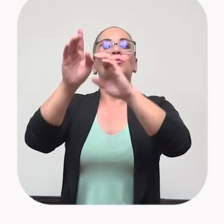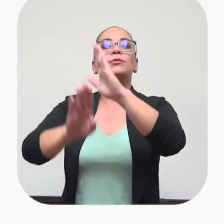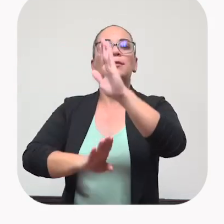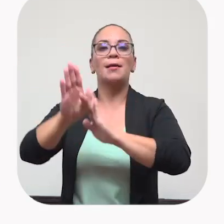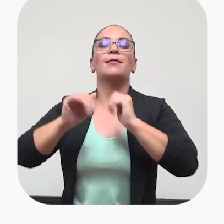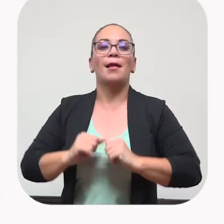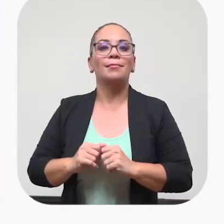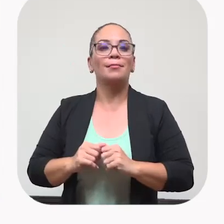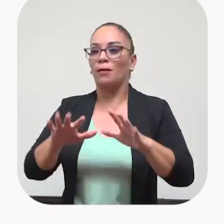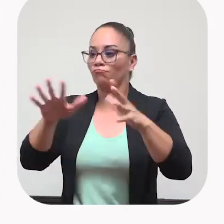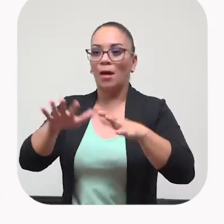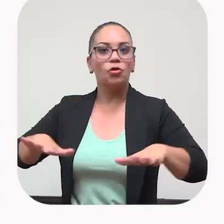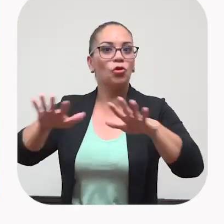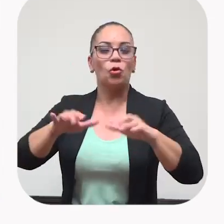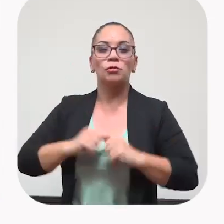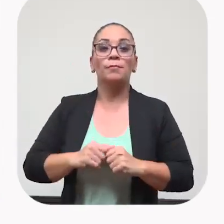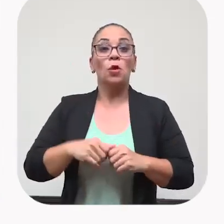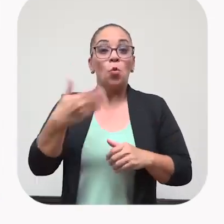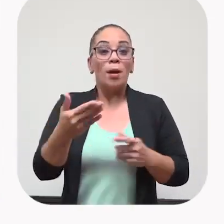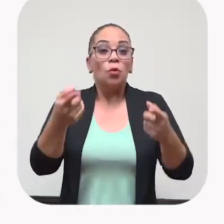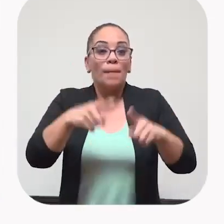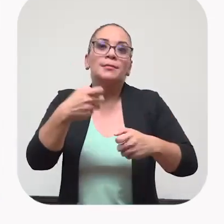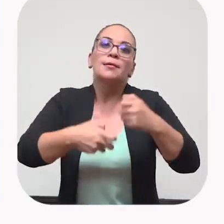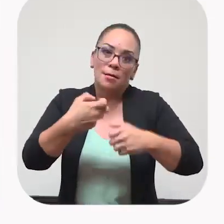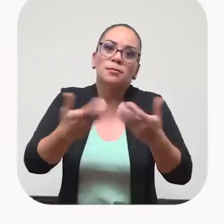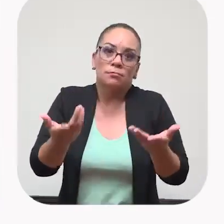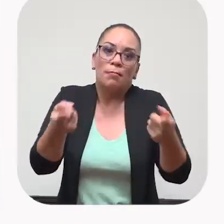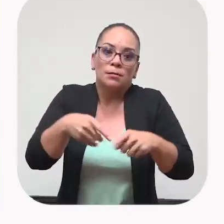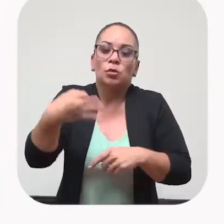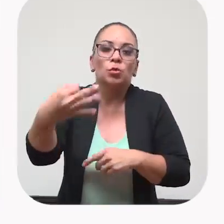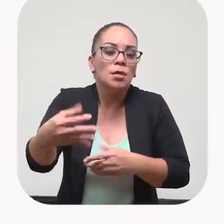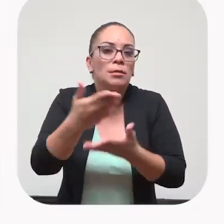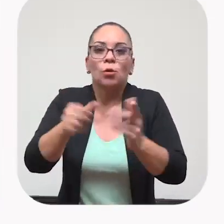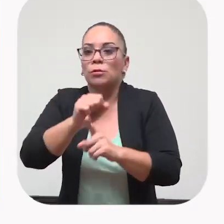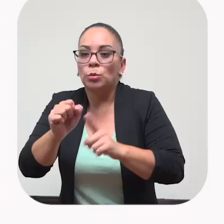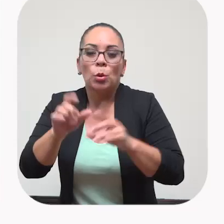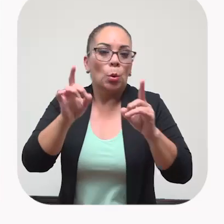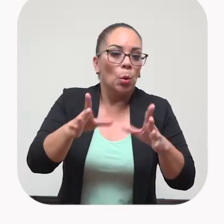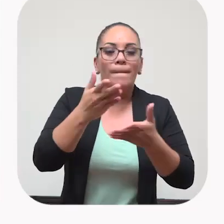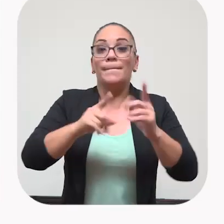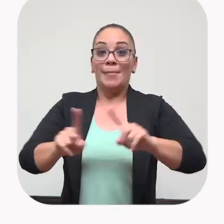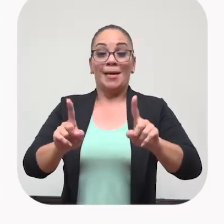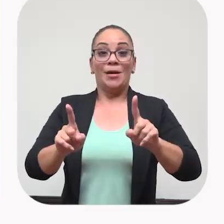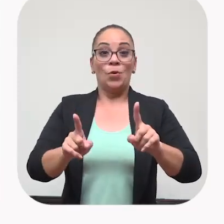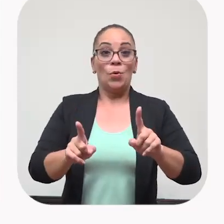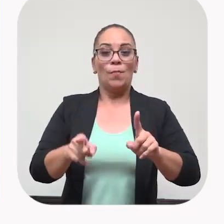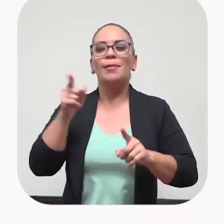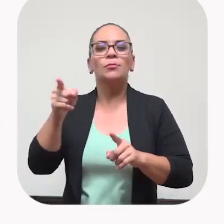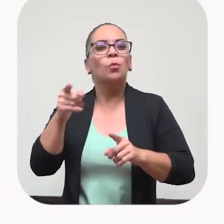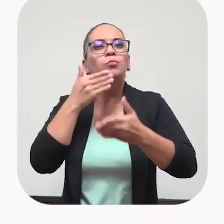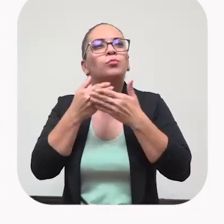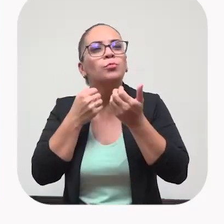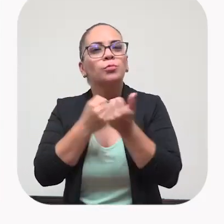adelante. Entonces, todas las crisis que han pasado, porque pasan crisis todos los días, pasan situaciones, pero es